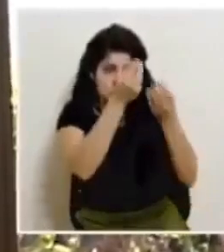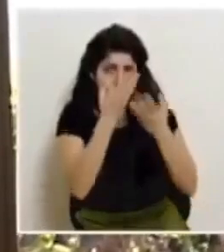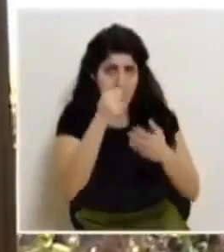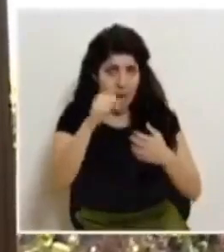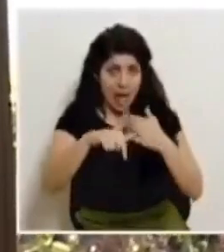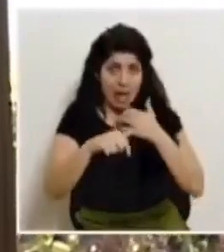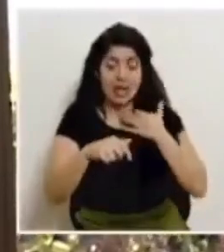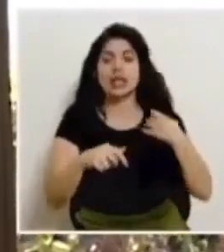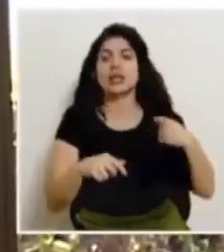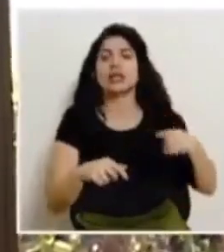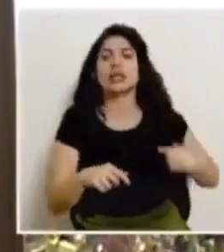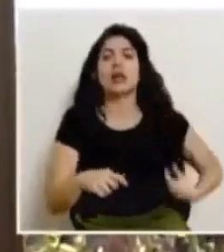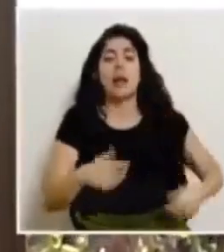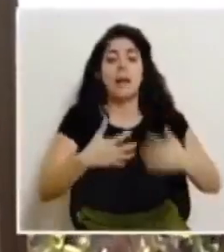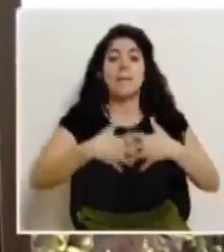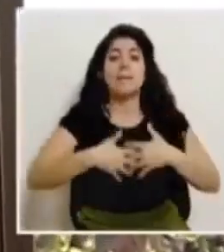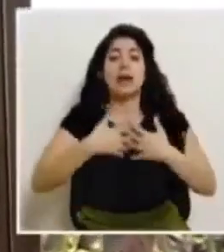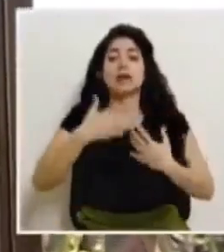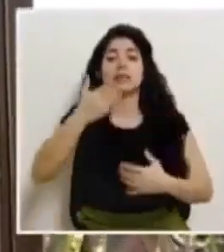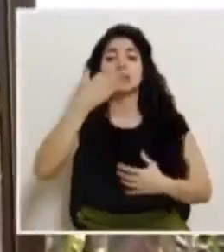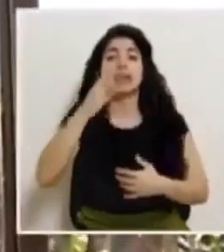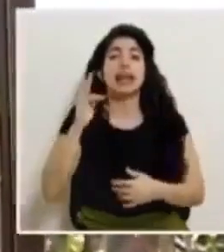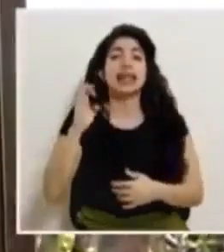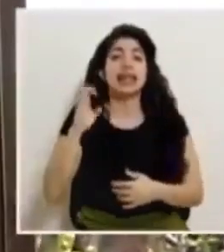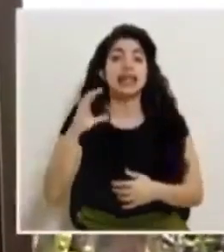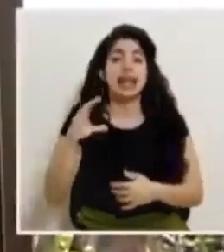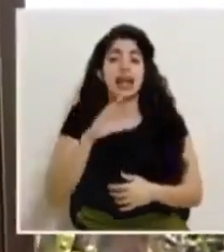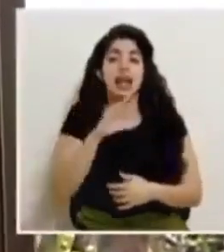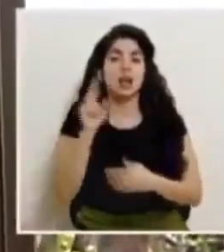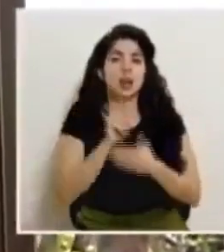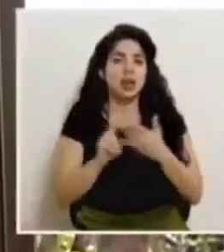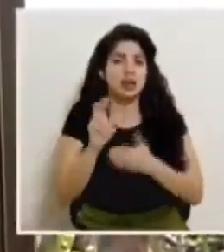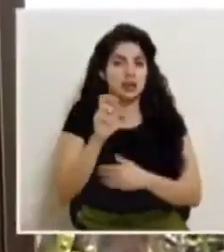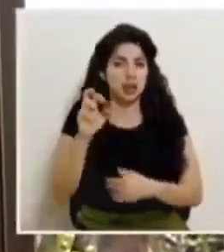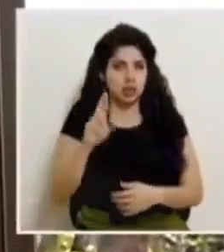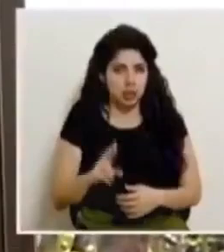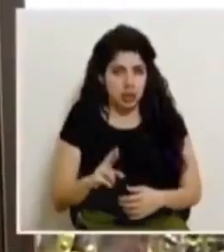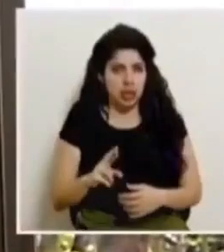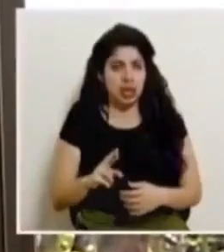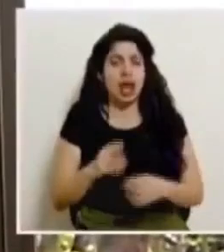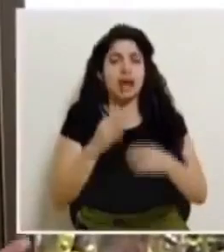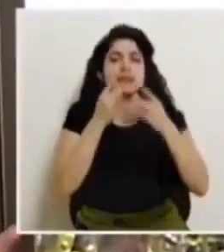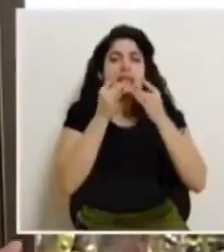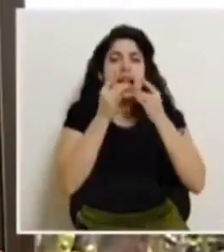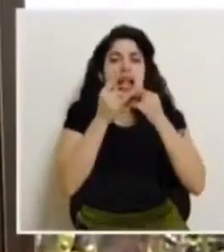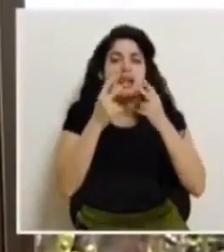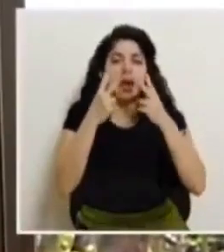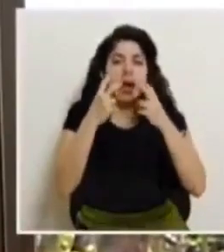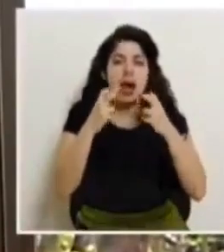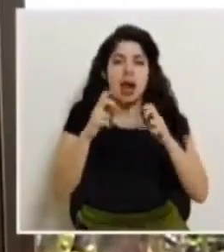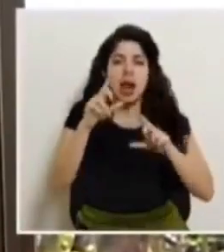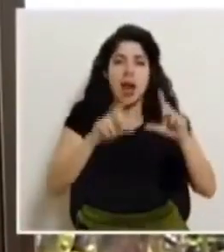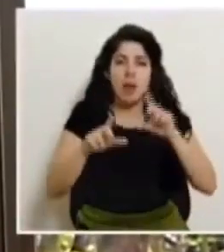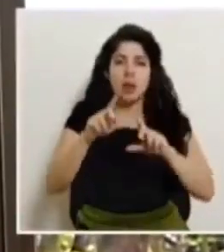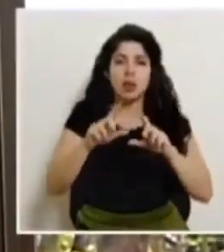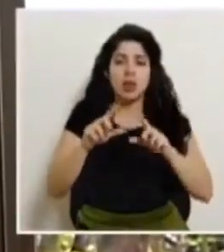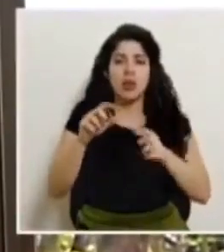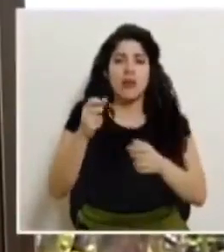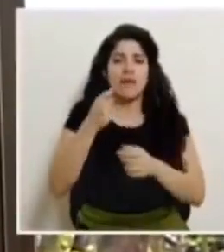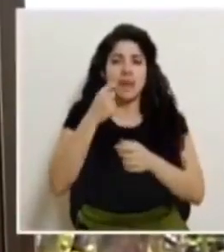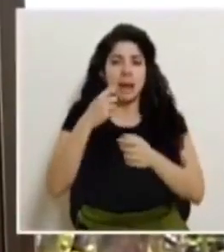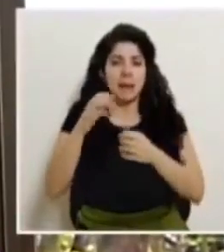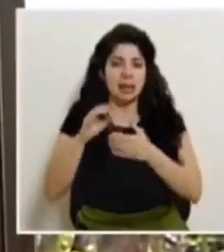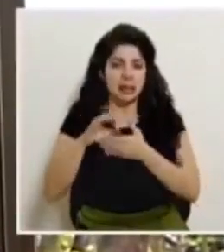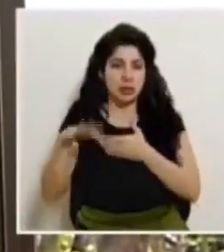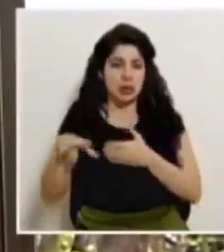los respiradores artificiales del TEC y de la UCR las pruebas con saliva que iba a desarrollar una escuela de farmacia